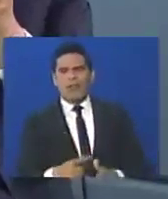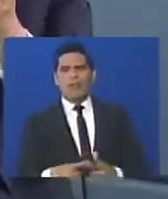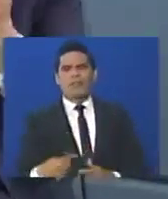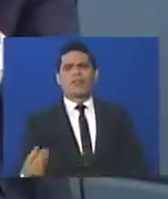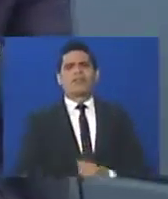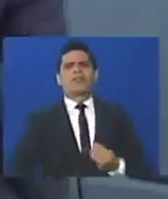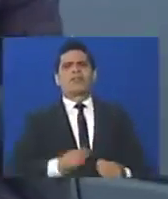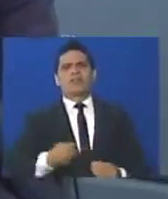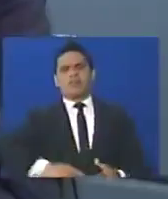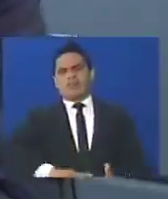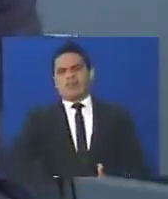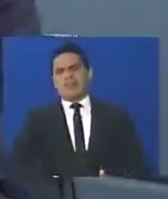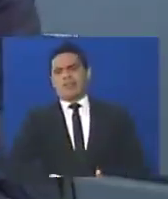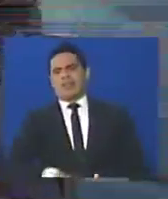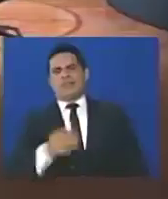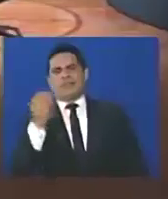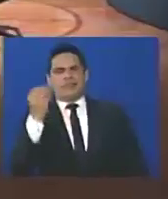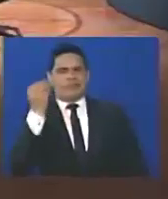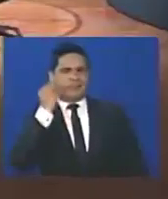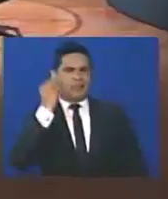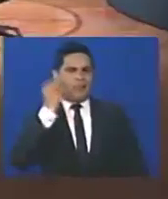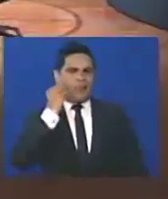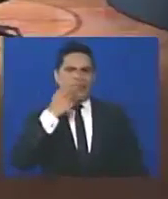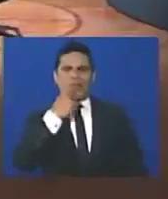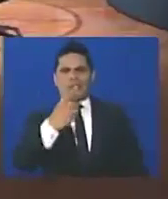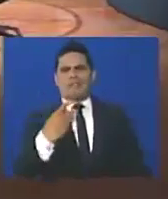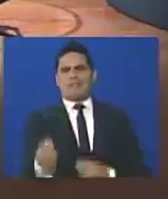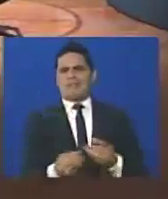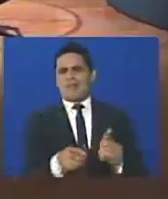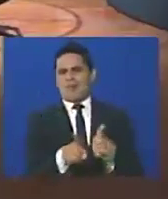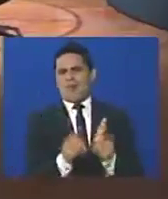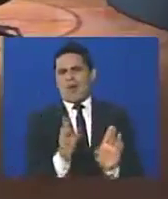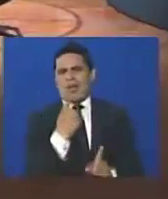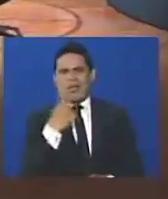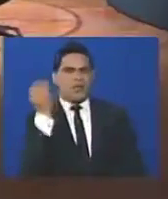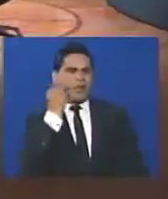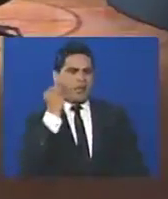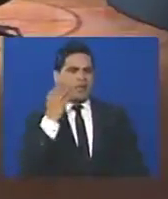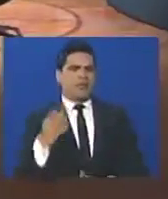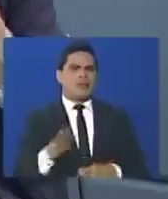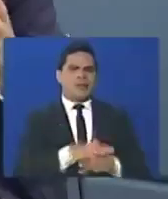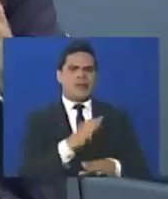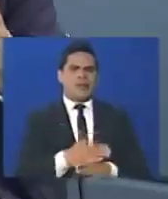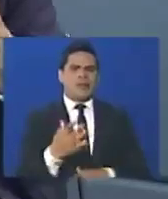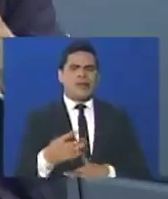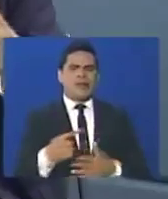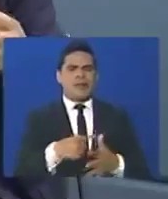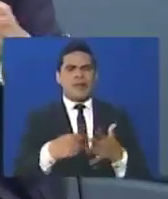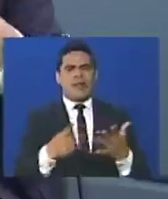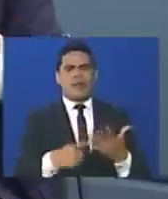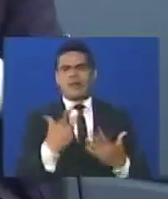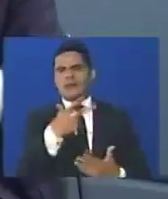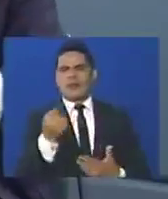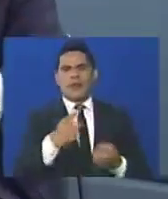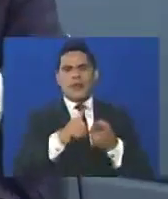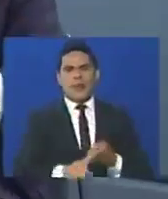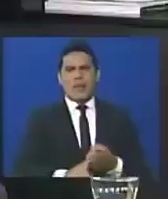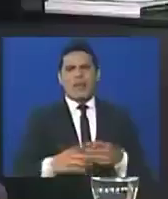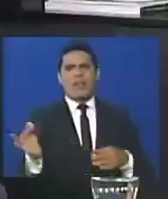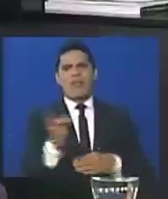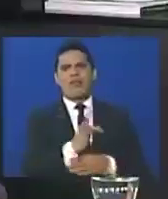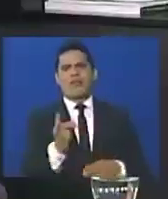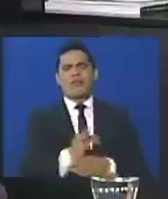es tan ridículo el argumento, porque hay contingencias, porque hay hechos, hay acontecimientos que no dependen del